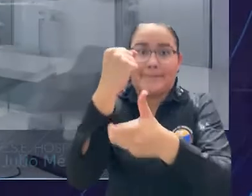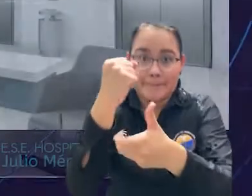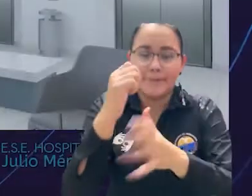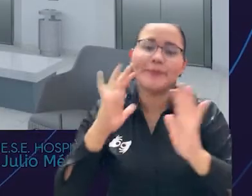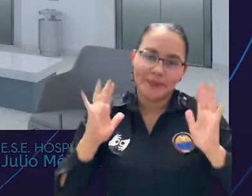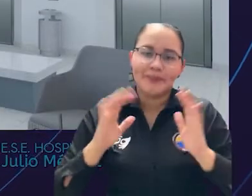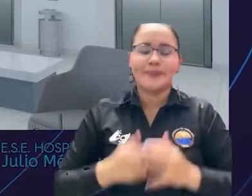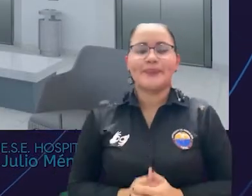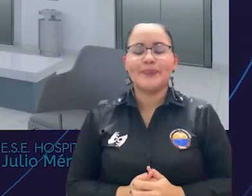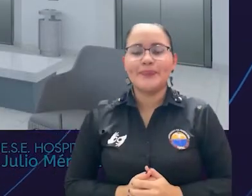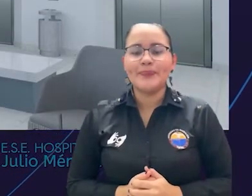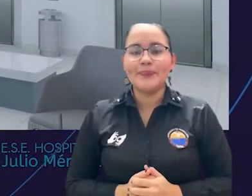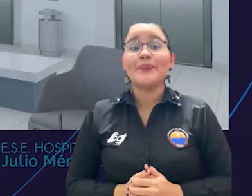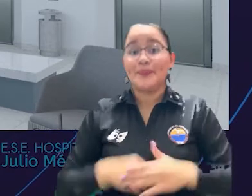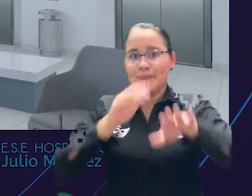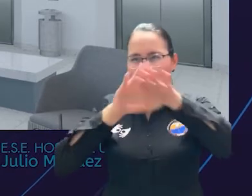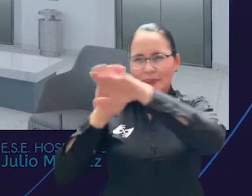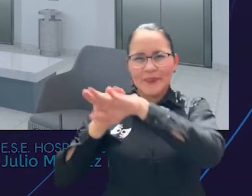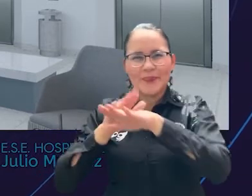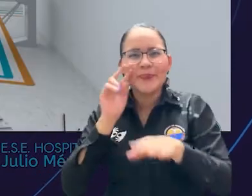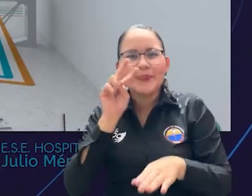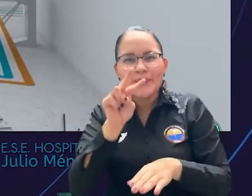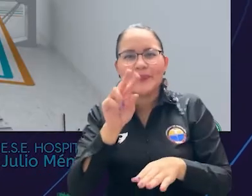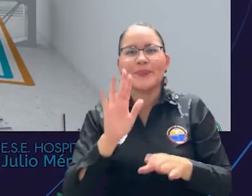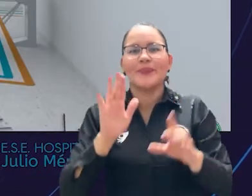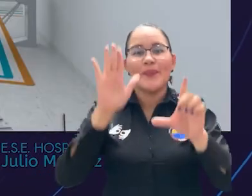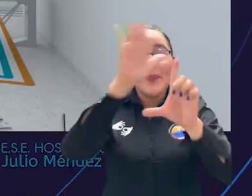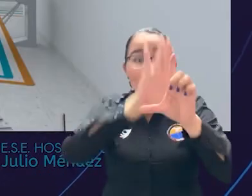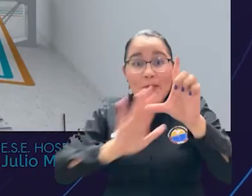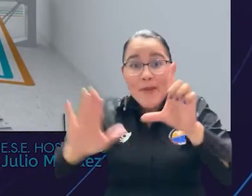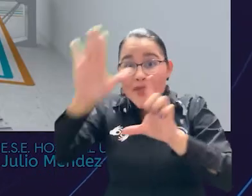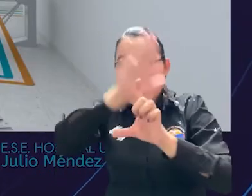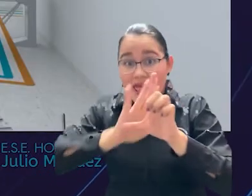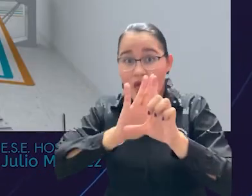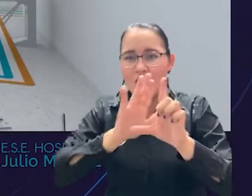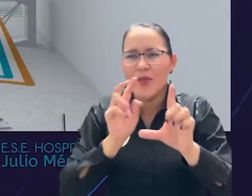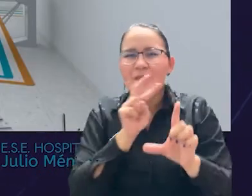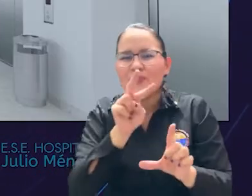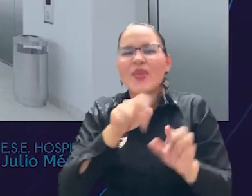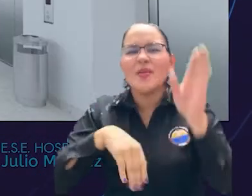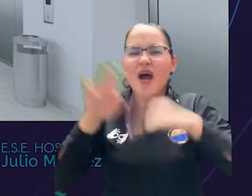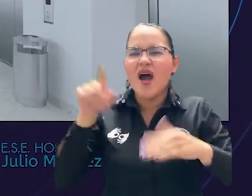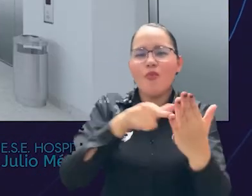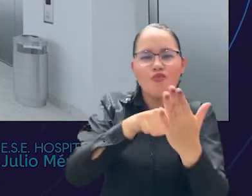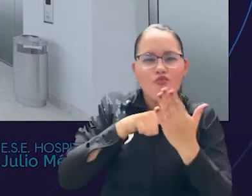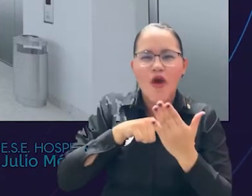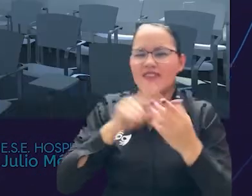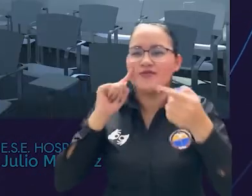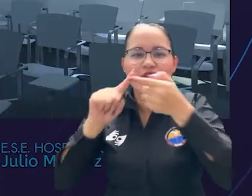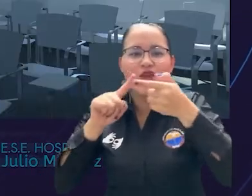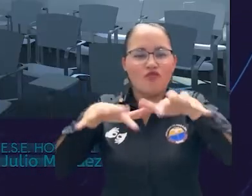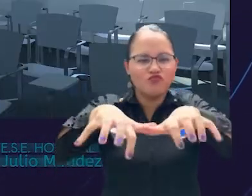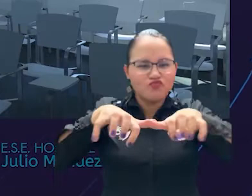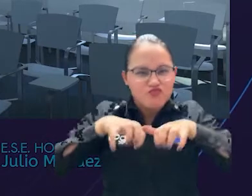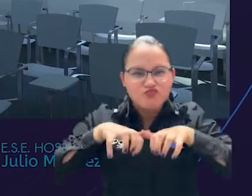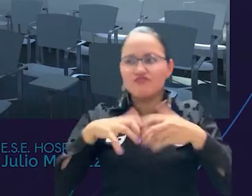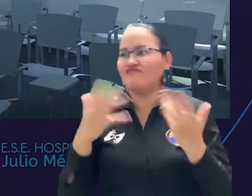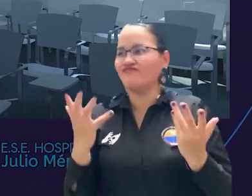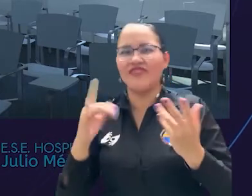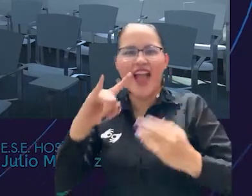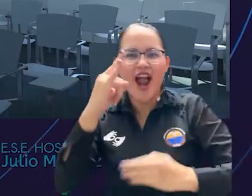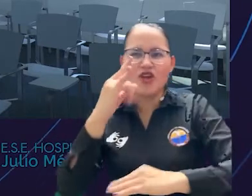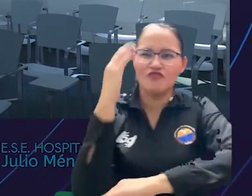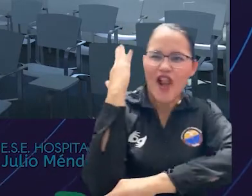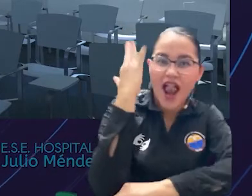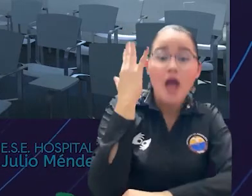Los renders son ilustrativos de lo que va a ser el proyecto en esta primera fase. El espacio de control y acceso, recepción, el espacio de los auditorios,